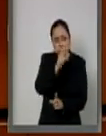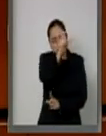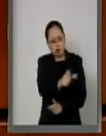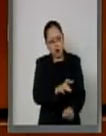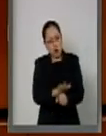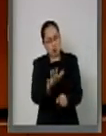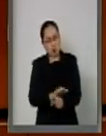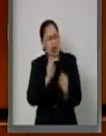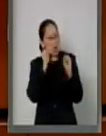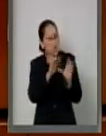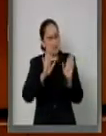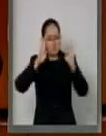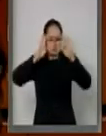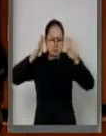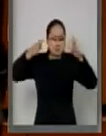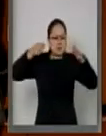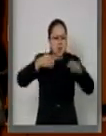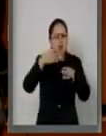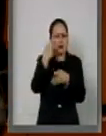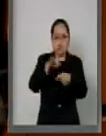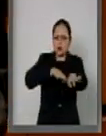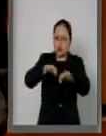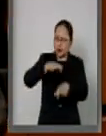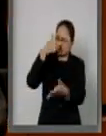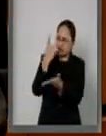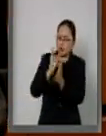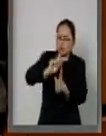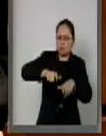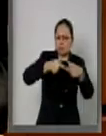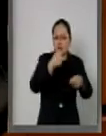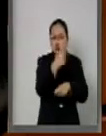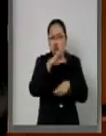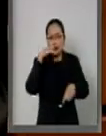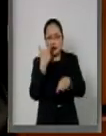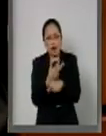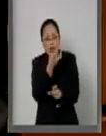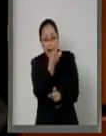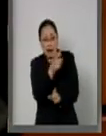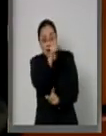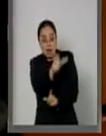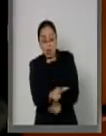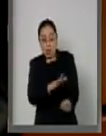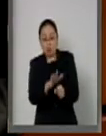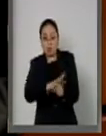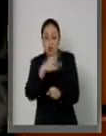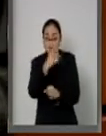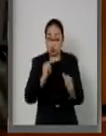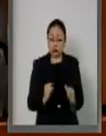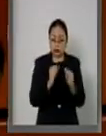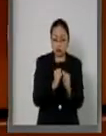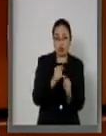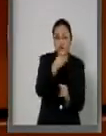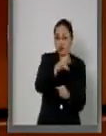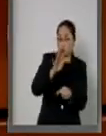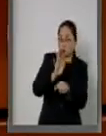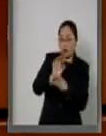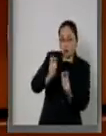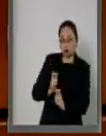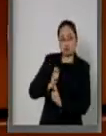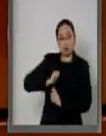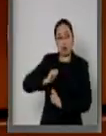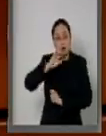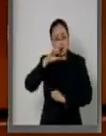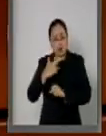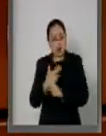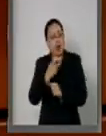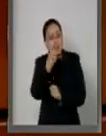imparcialidad y la objetividad que una empresa de esta envergadura demanda. La sociedad